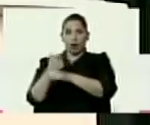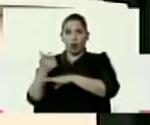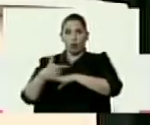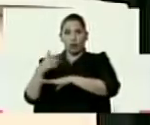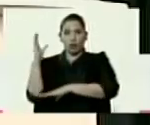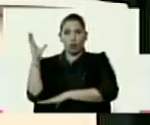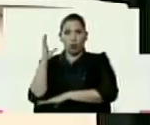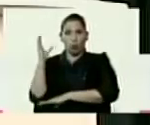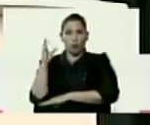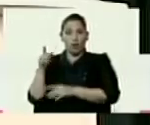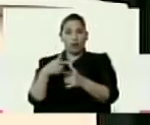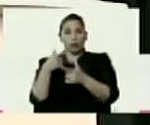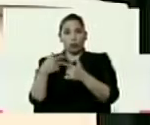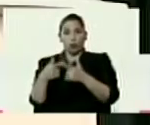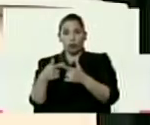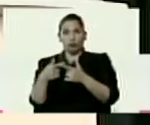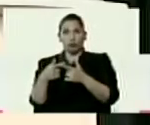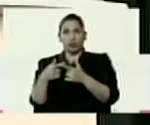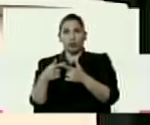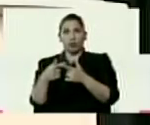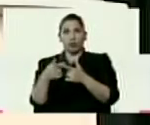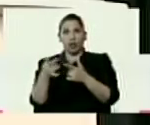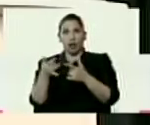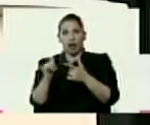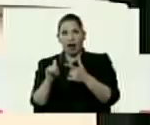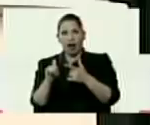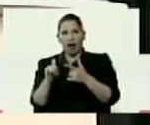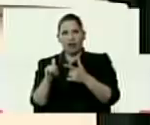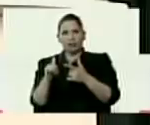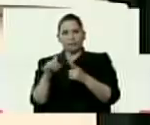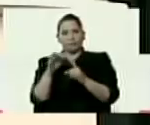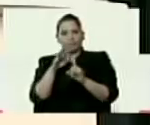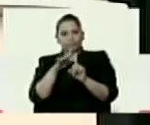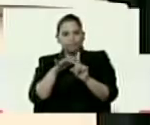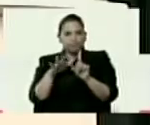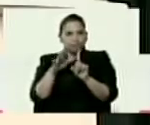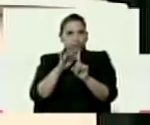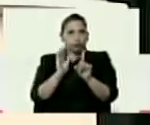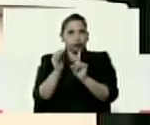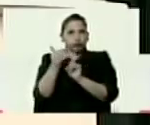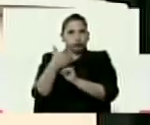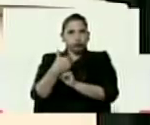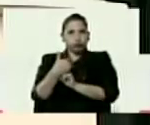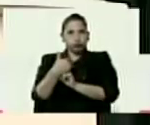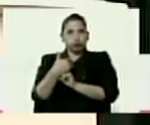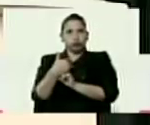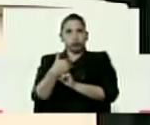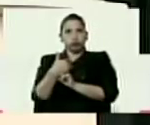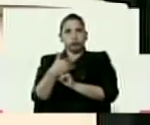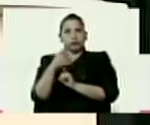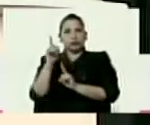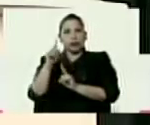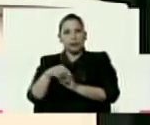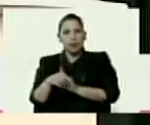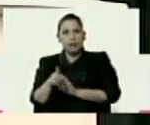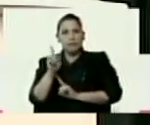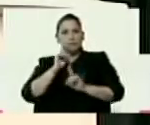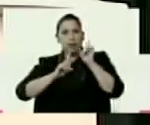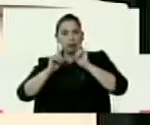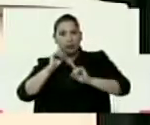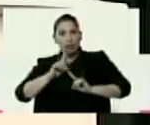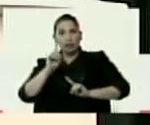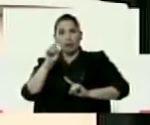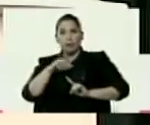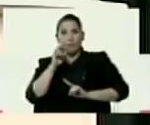entonces adquiere visos tenebrosos, adquiere visos de barbarie y adquiere